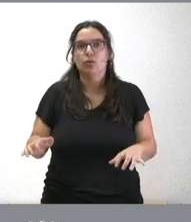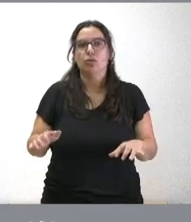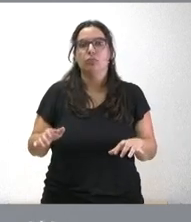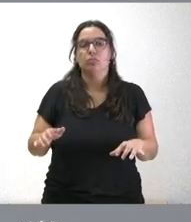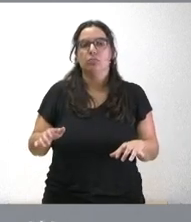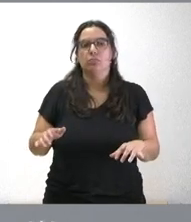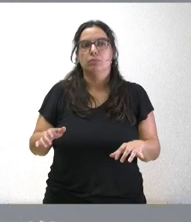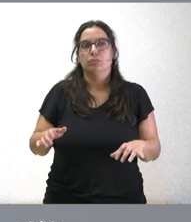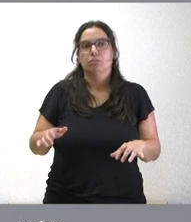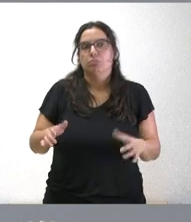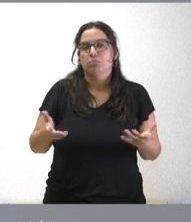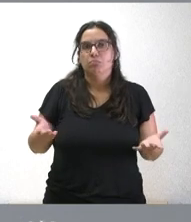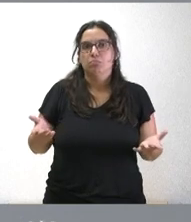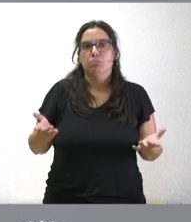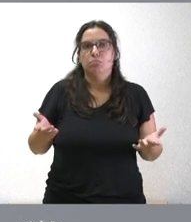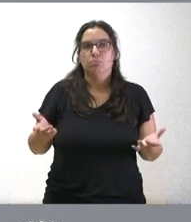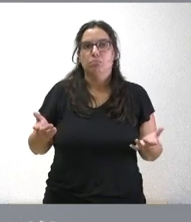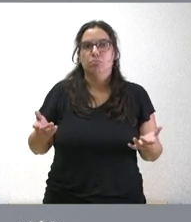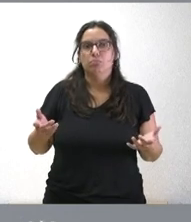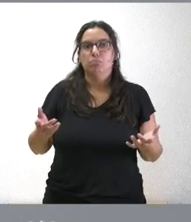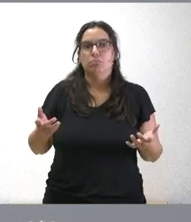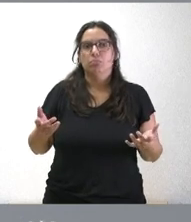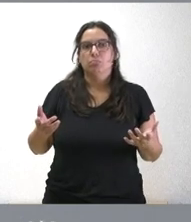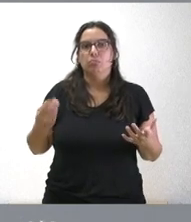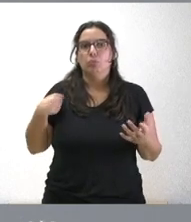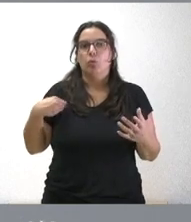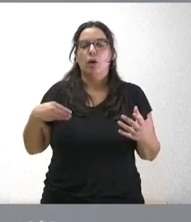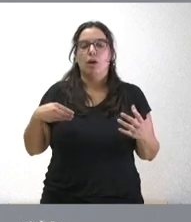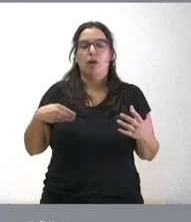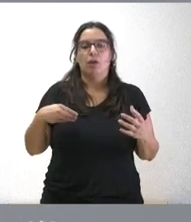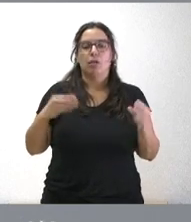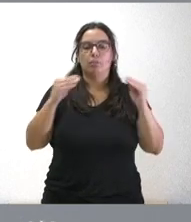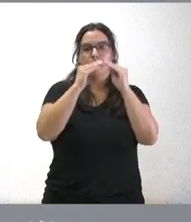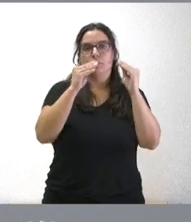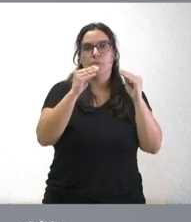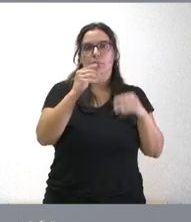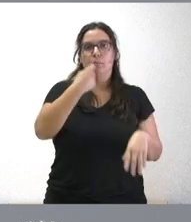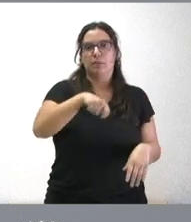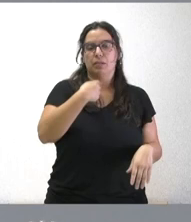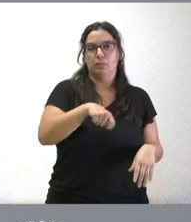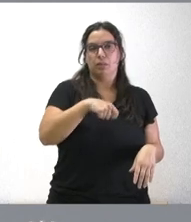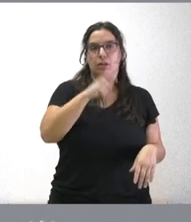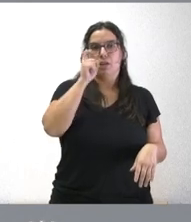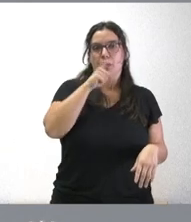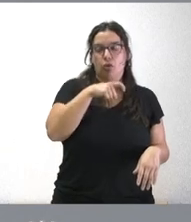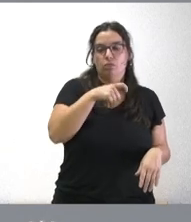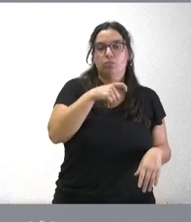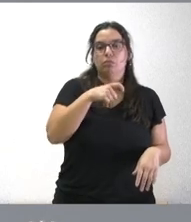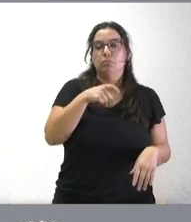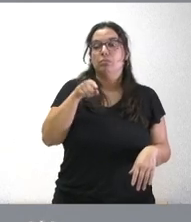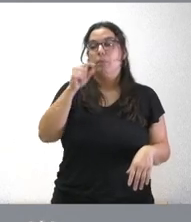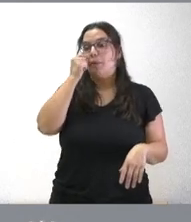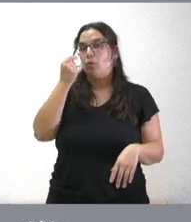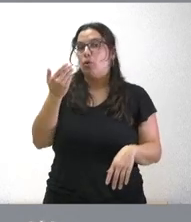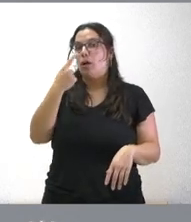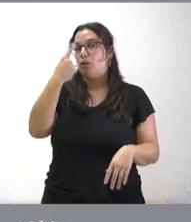tiene una coincidencia con el presidente del Partido Popular el presidente de la Junta de Castilla y José Manuel Mañeco se presentó a las elecciones el año pasado pidiendo una mayoría